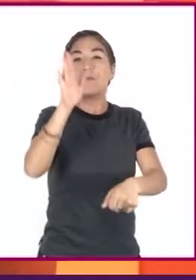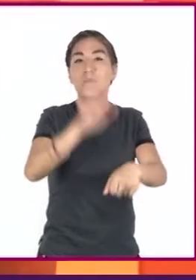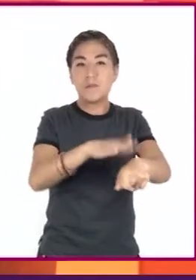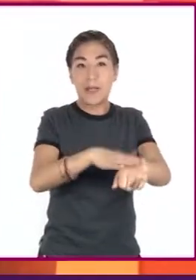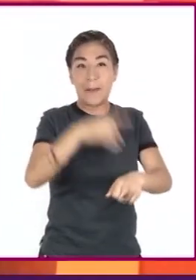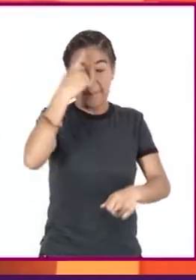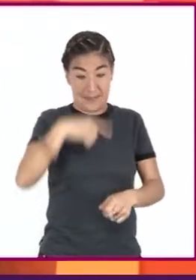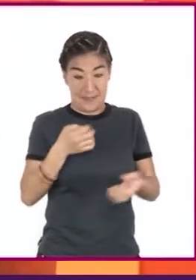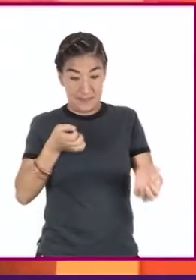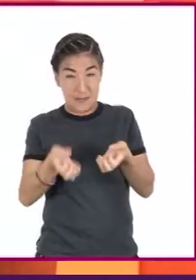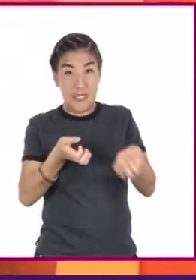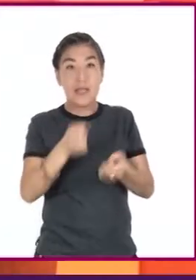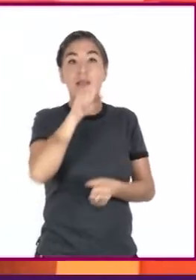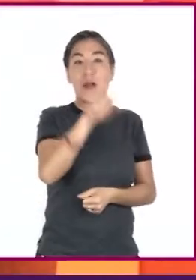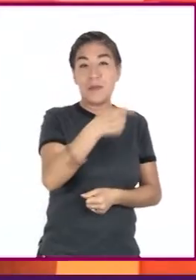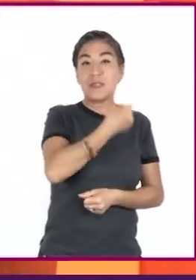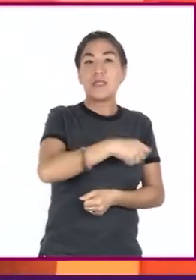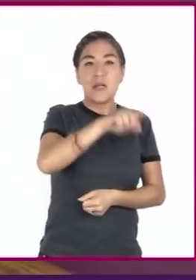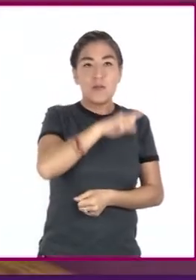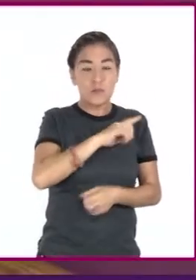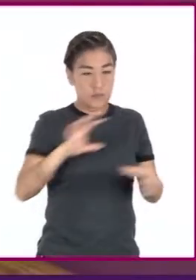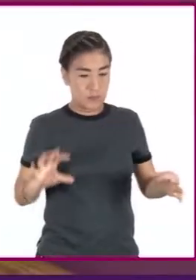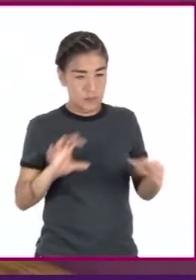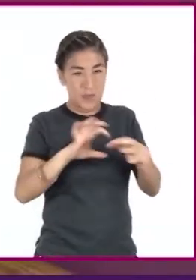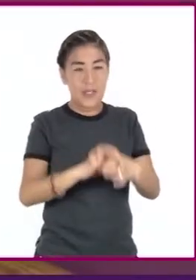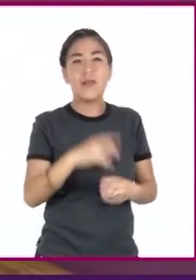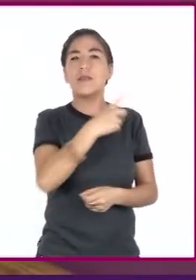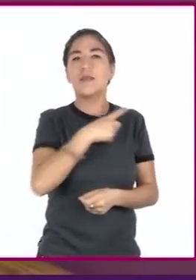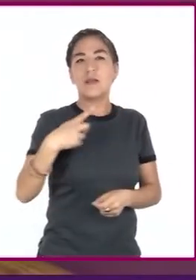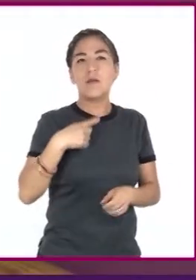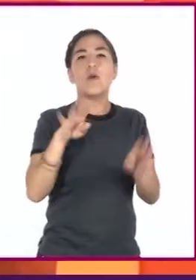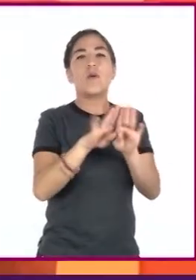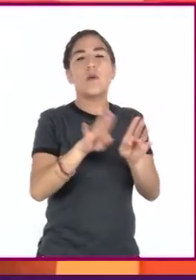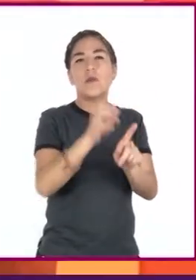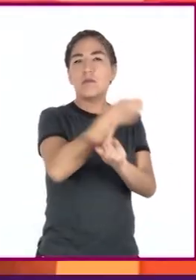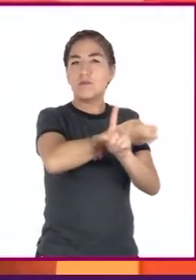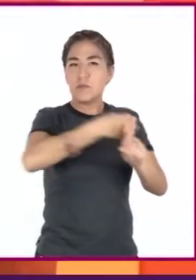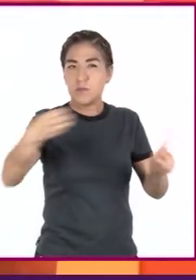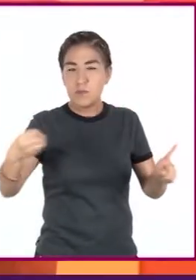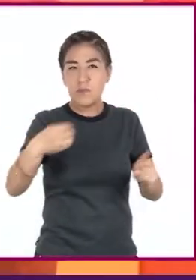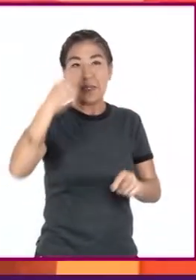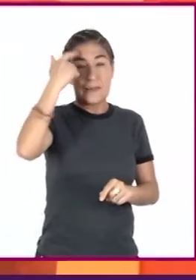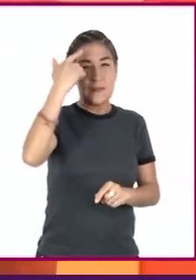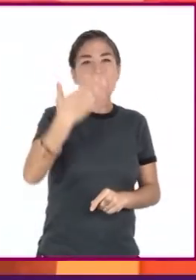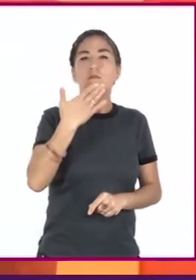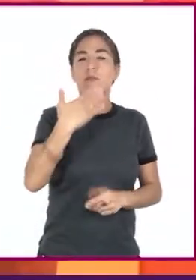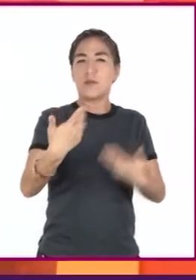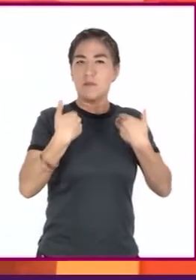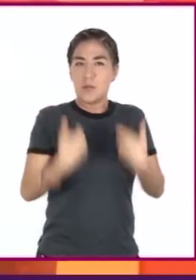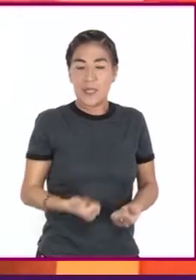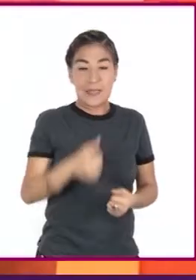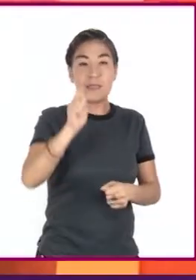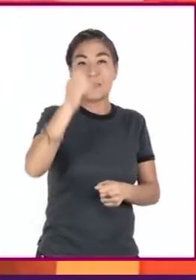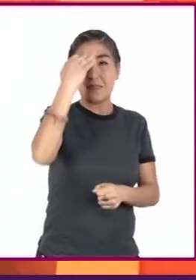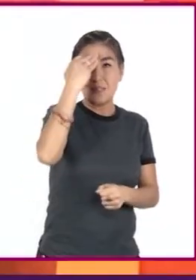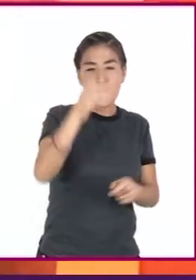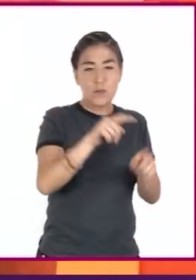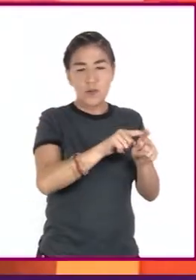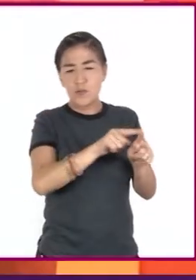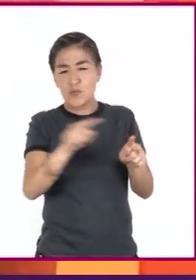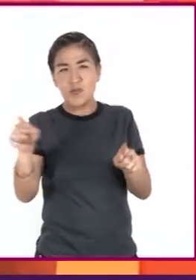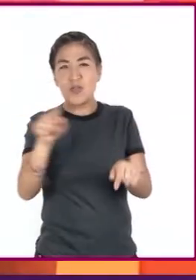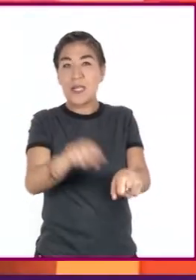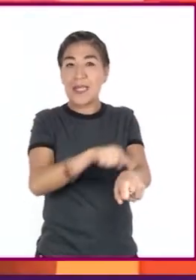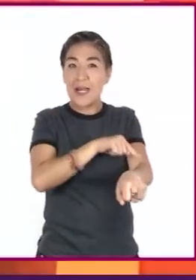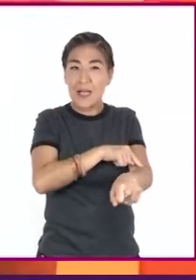ejercicio y por lo tanto de salud, la actividad física debe ser sistemática, consciente, de larga duración y lo más